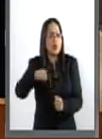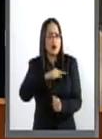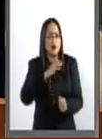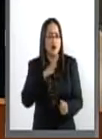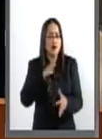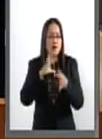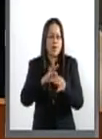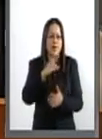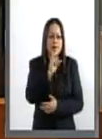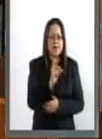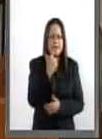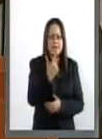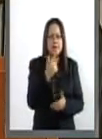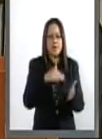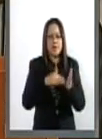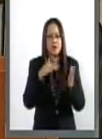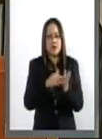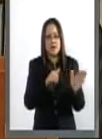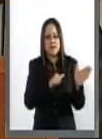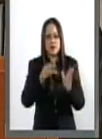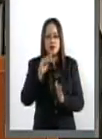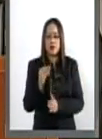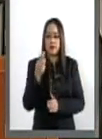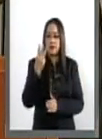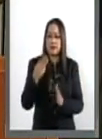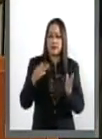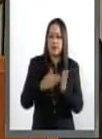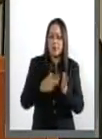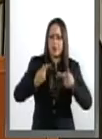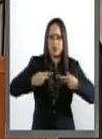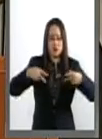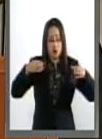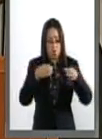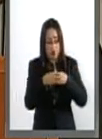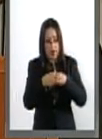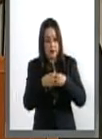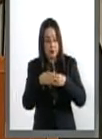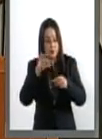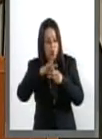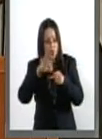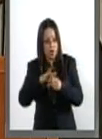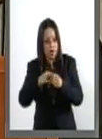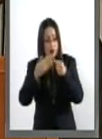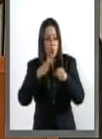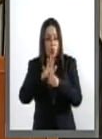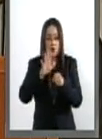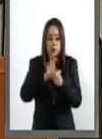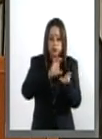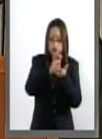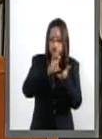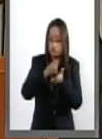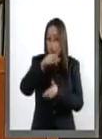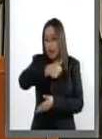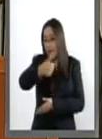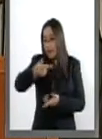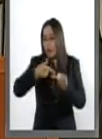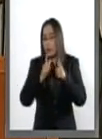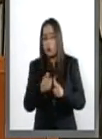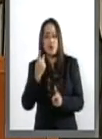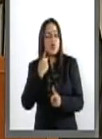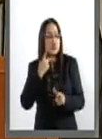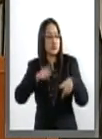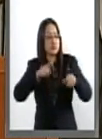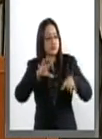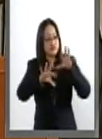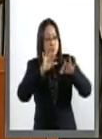37.693.000 electores que emitieron su voto por cualquiera de las opciones políticas existentes y que